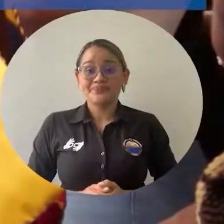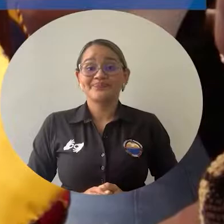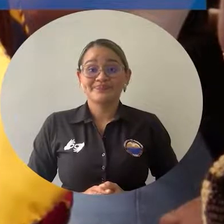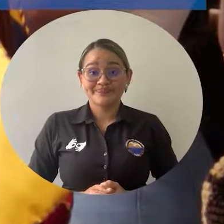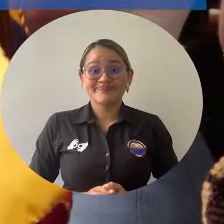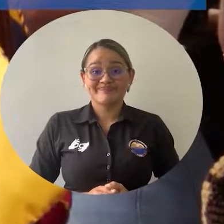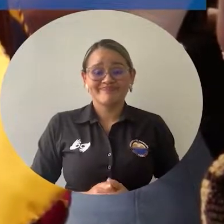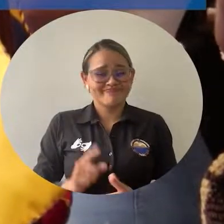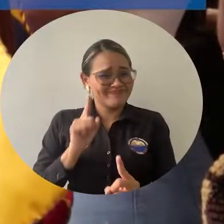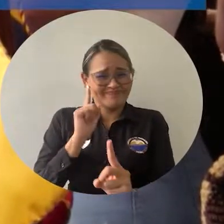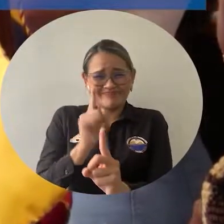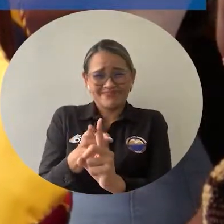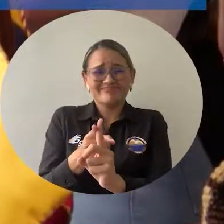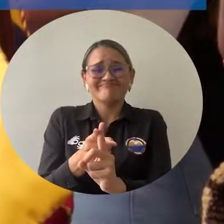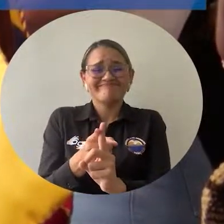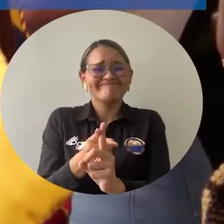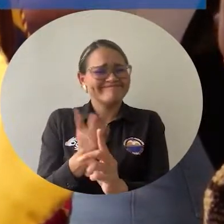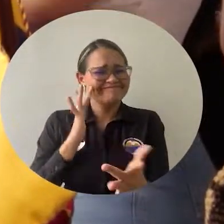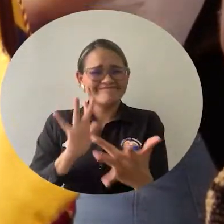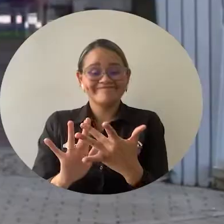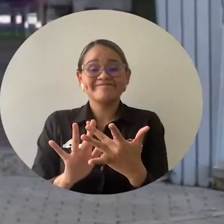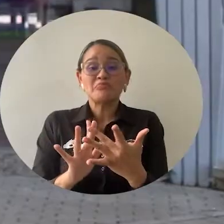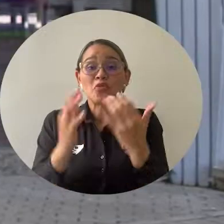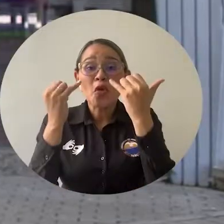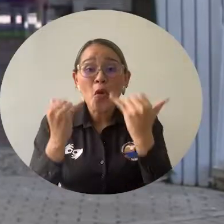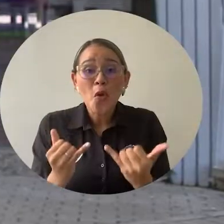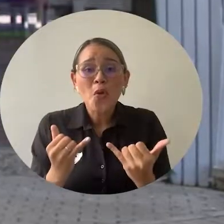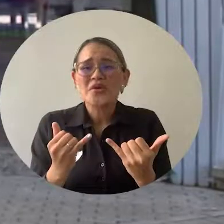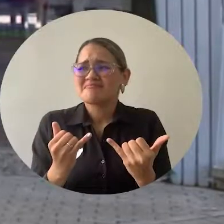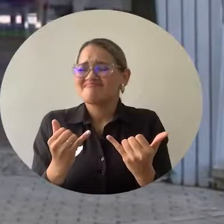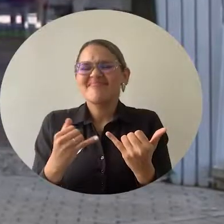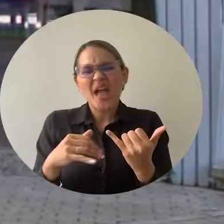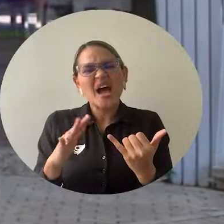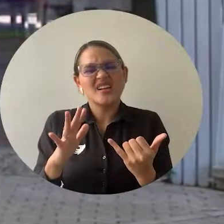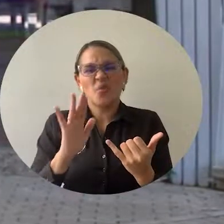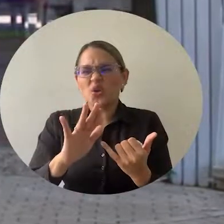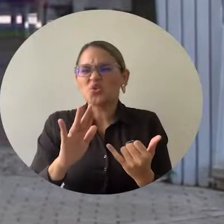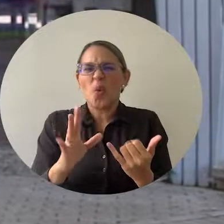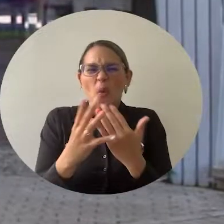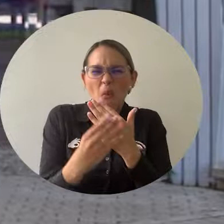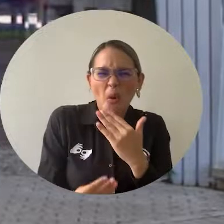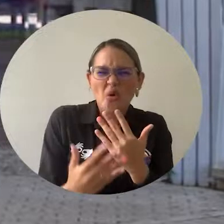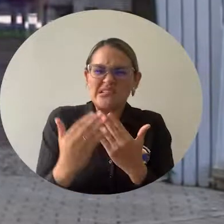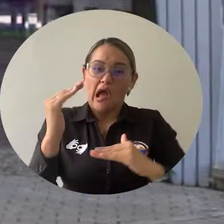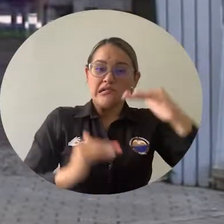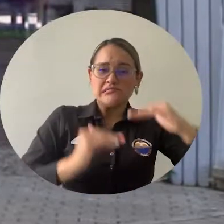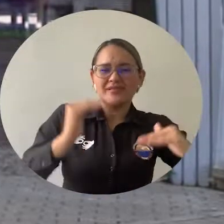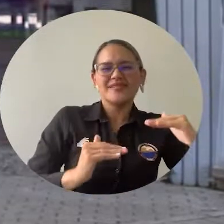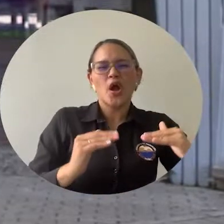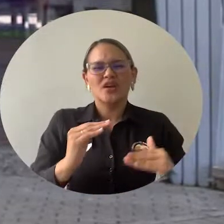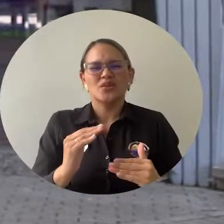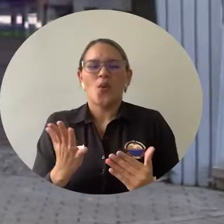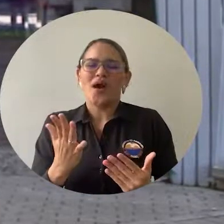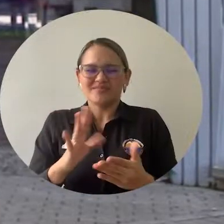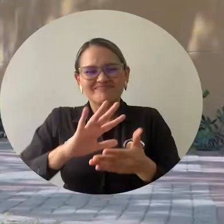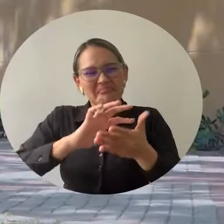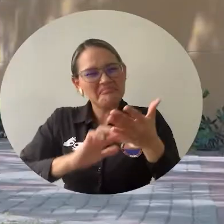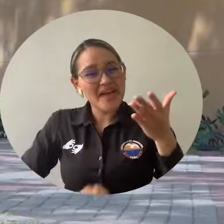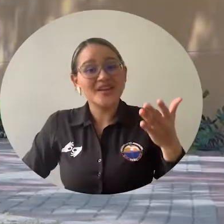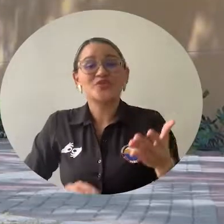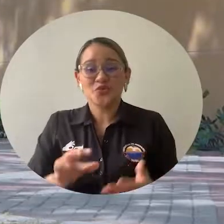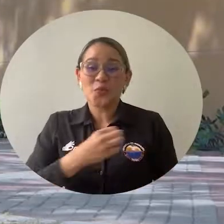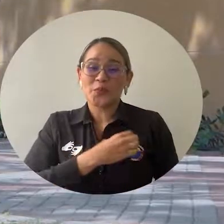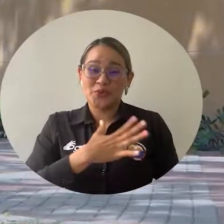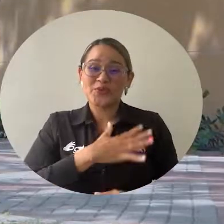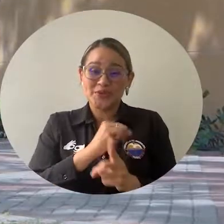Es un acierto y es un éxito poder decir que hoy tenemos menos brechas de inequidad y más oportunidad social para nuestros